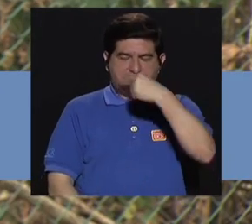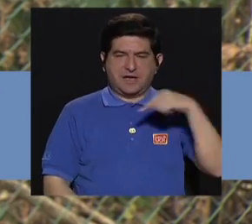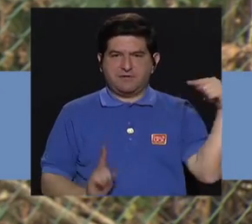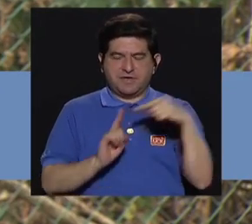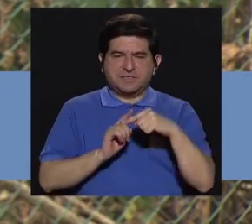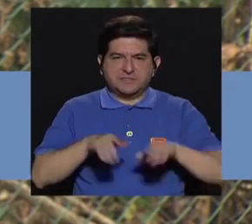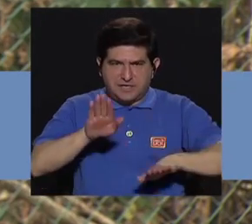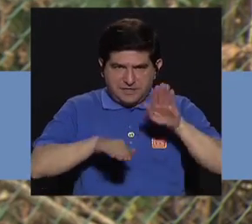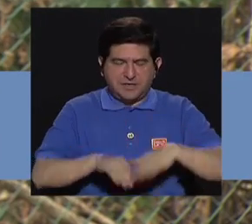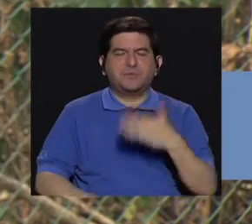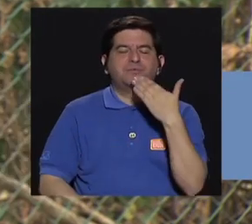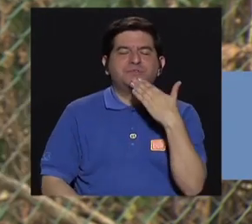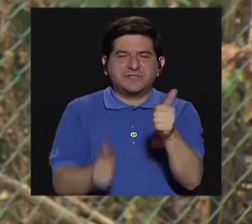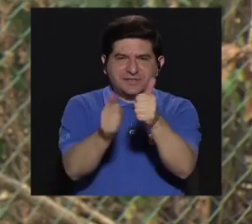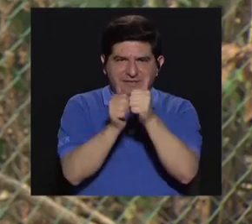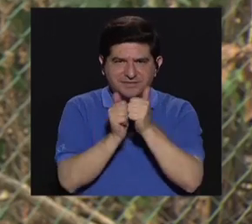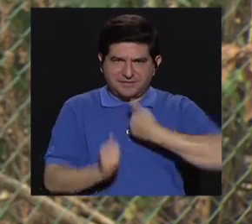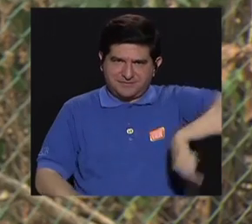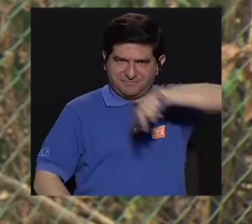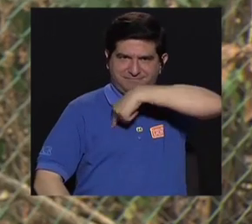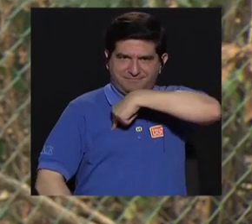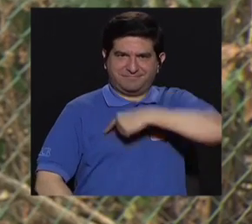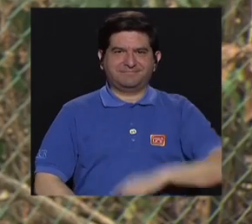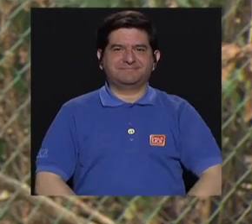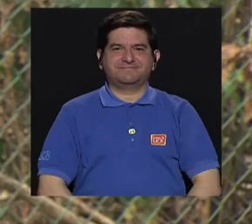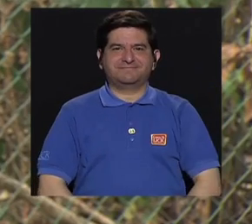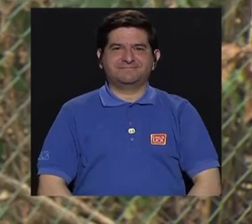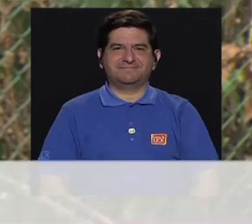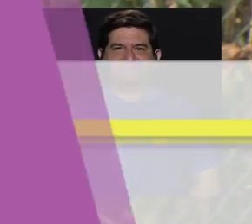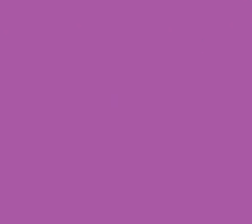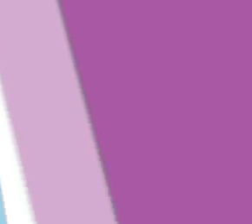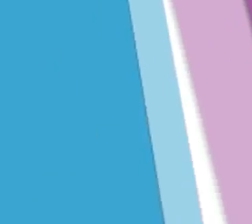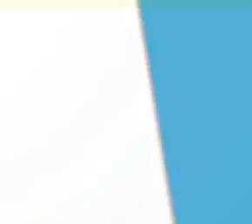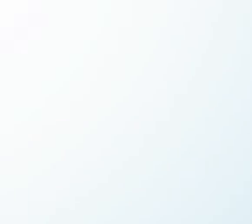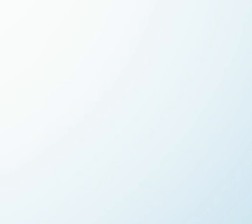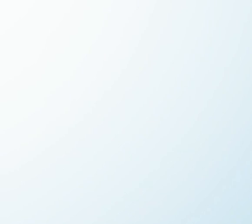y recordemos estirar de la cabeza a la punta de los pies. Muchas gracias por estar con nosotros.